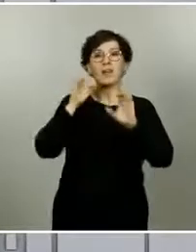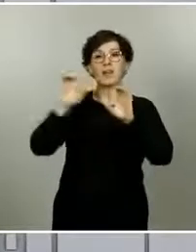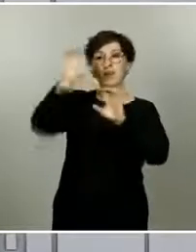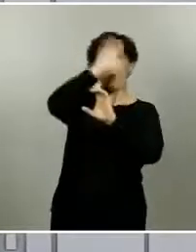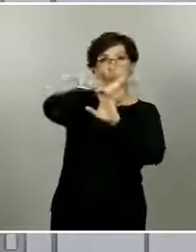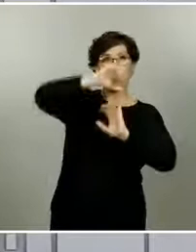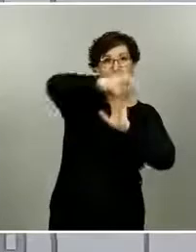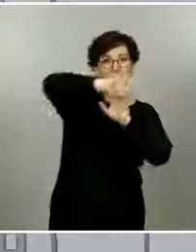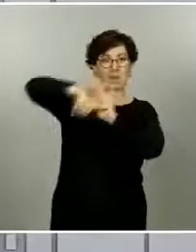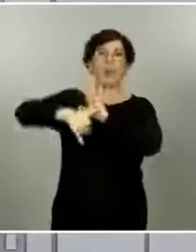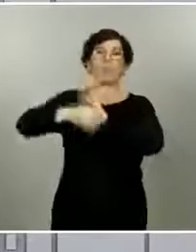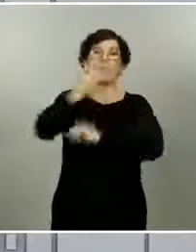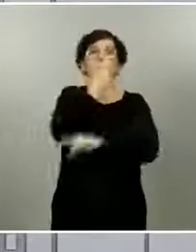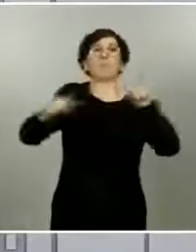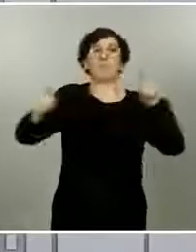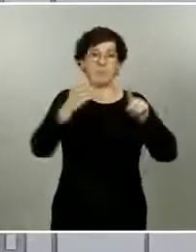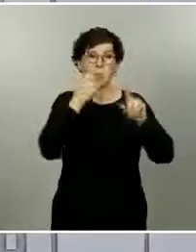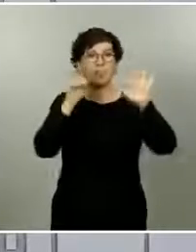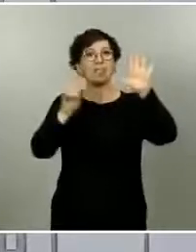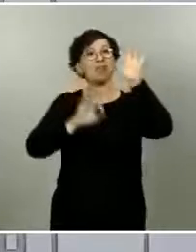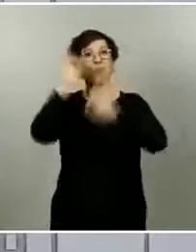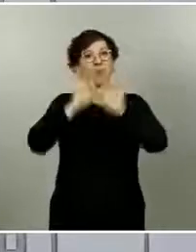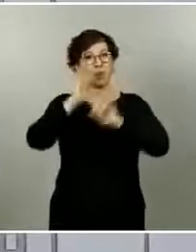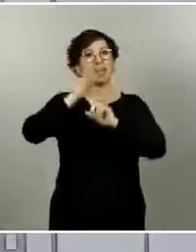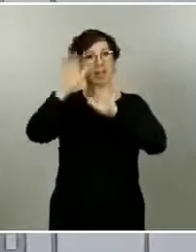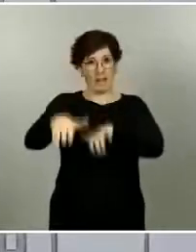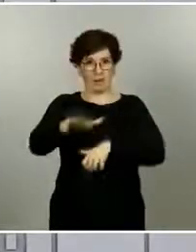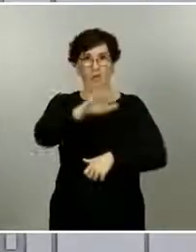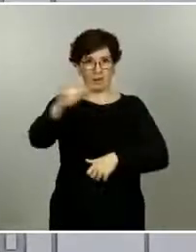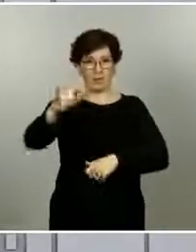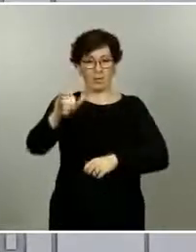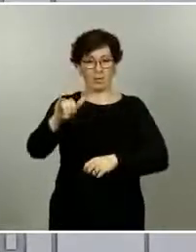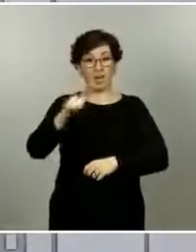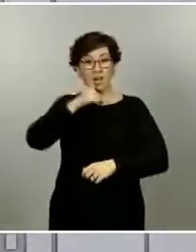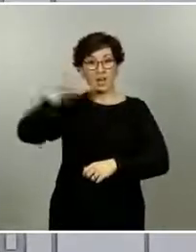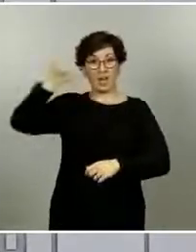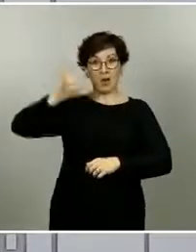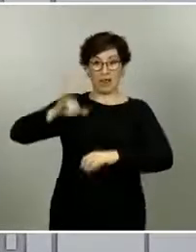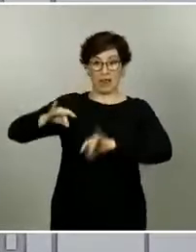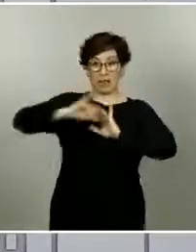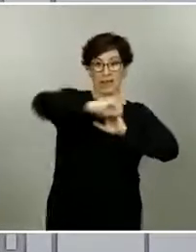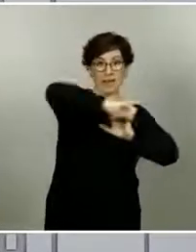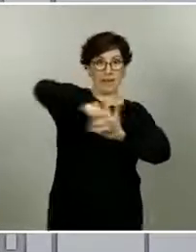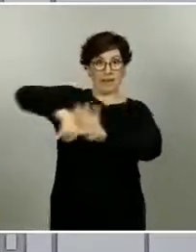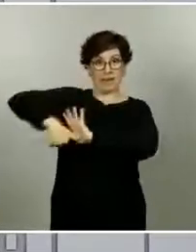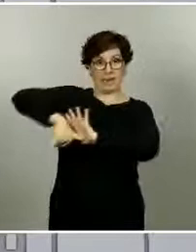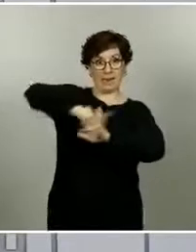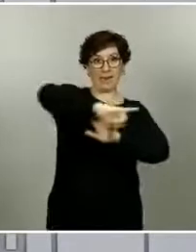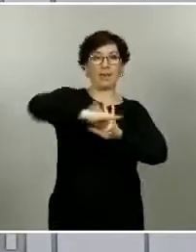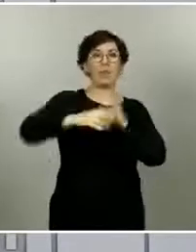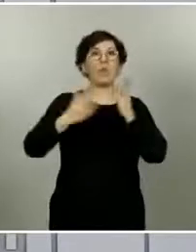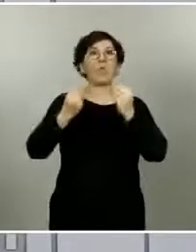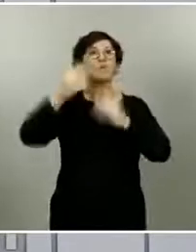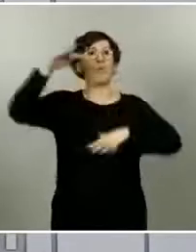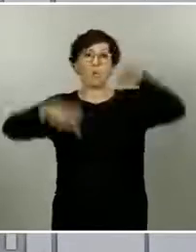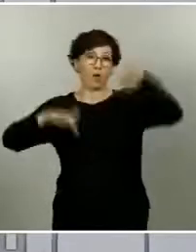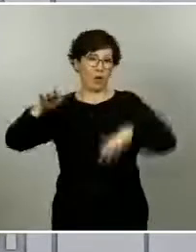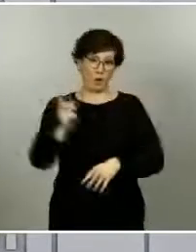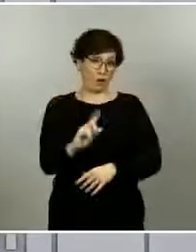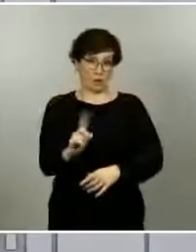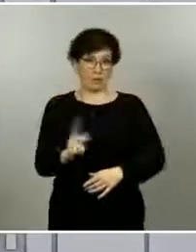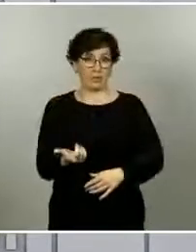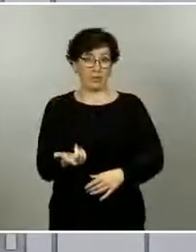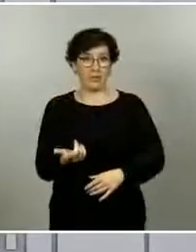sí que es diferente al 7% que tiene Castilla y León pero aquellas con las que tengo una relación más estrecha la diferencia no es excesivamente grande